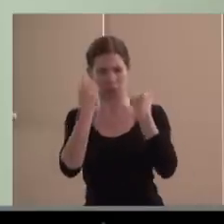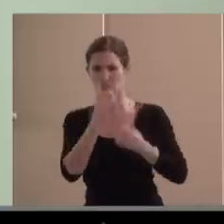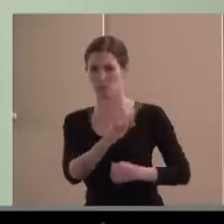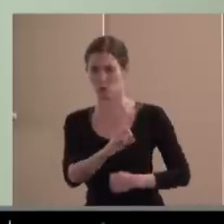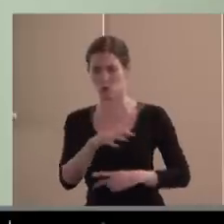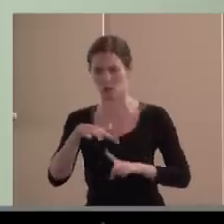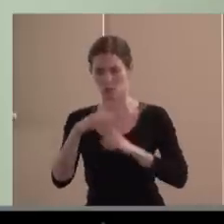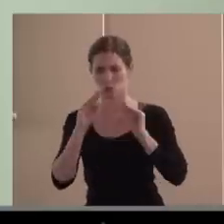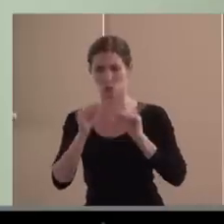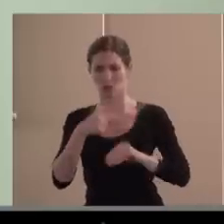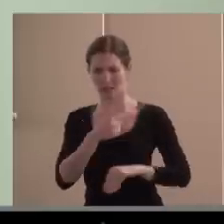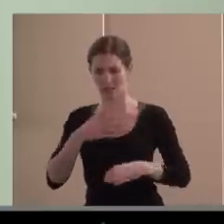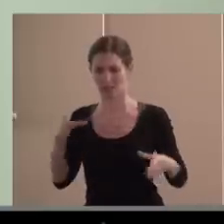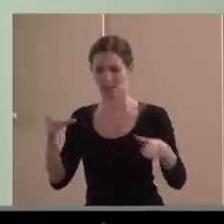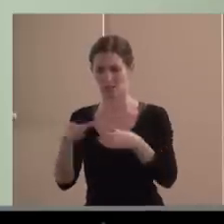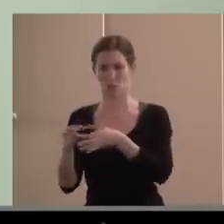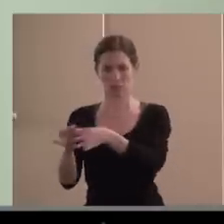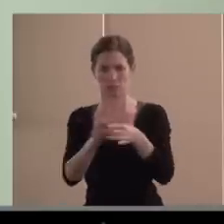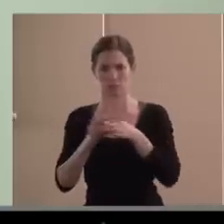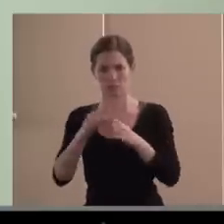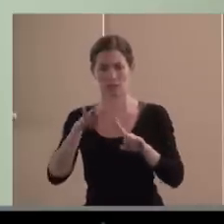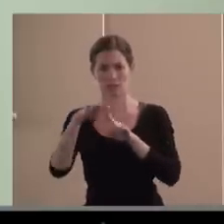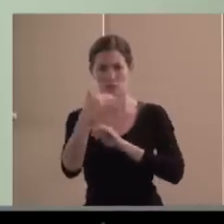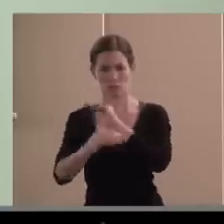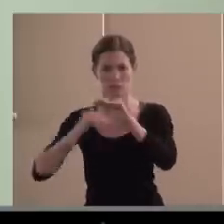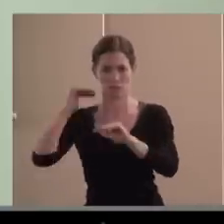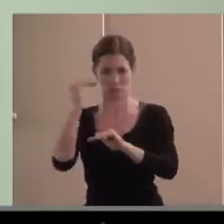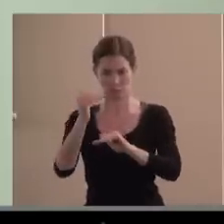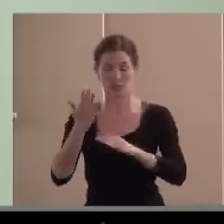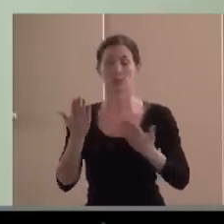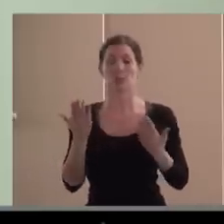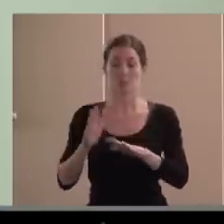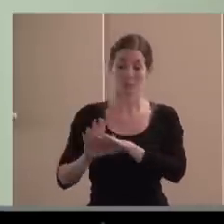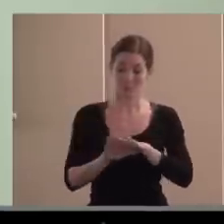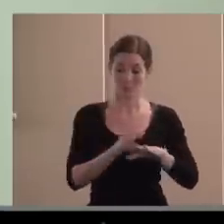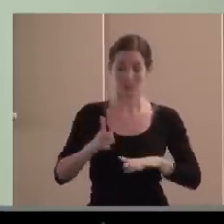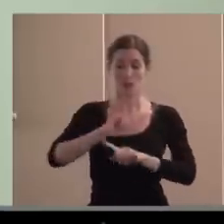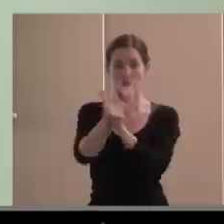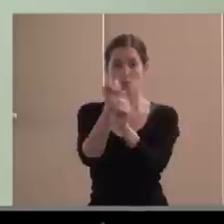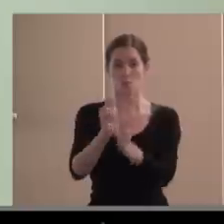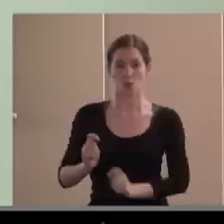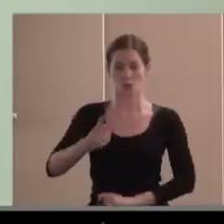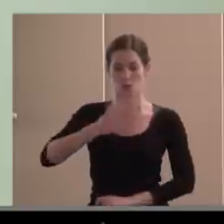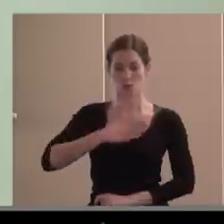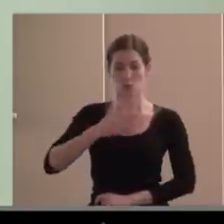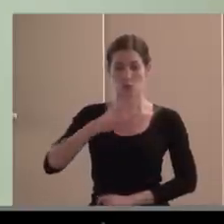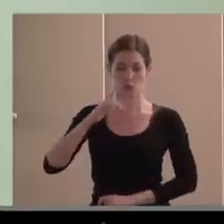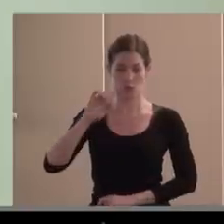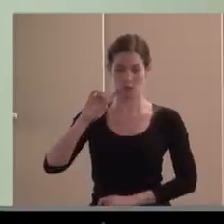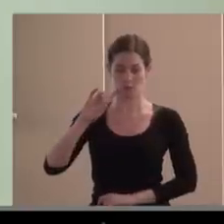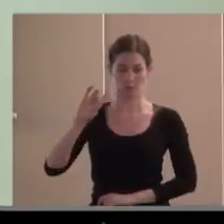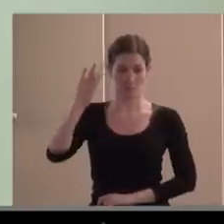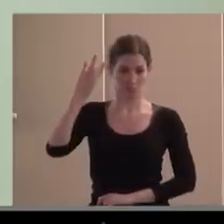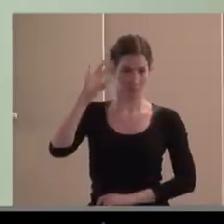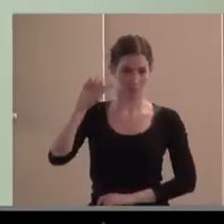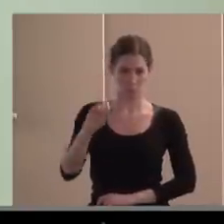de esa situación. Nuestro modelo originario, aunque a veces no estuviera muy reflexionado o muy pensado, era un